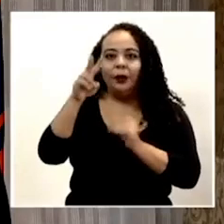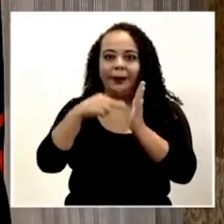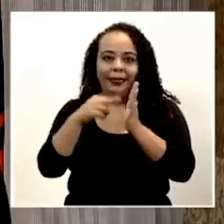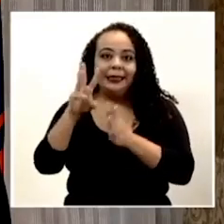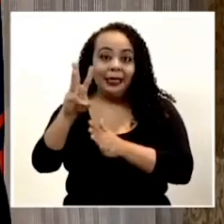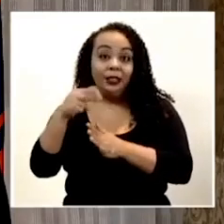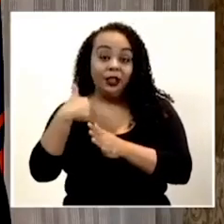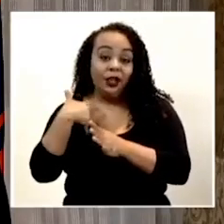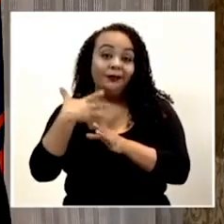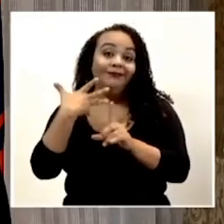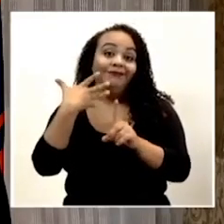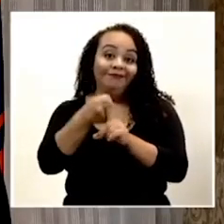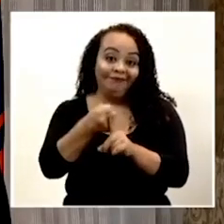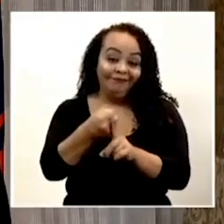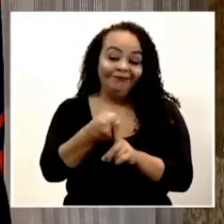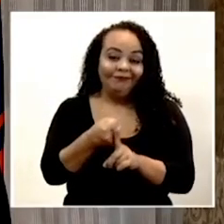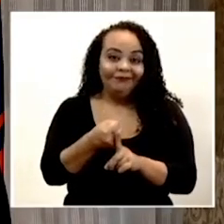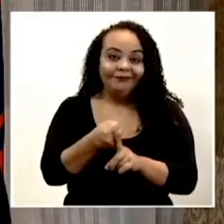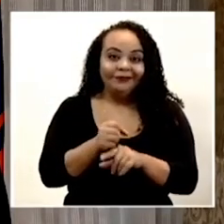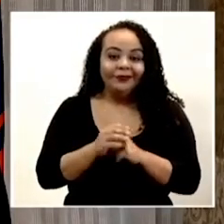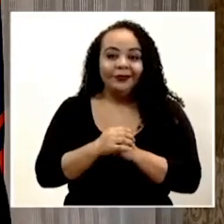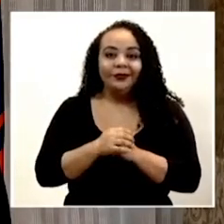que fue cuando tuve el accidente,